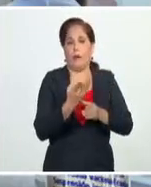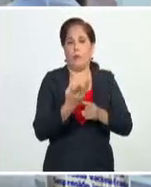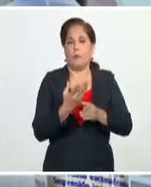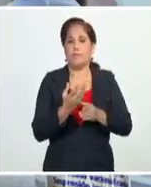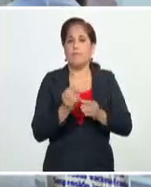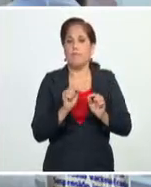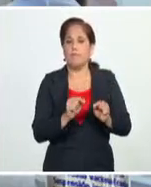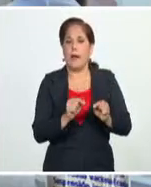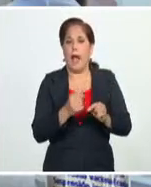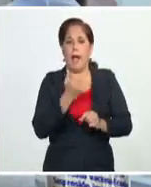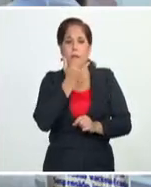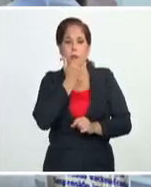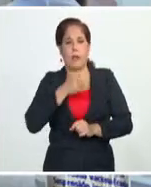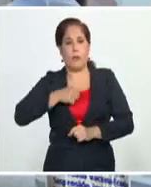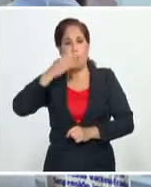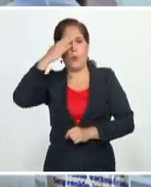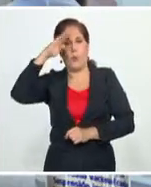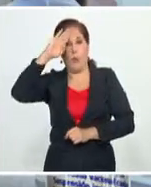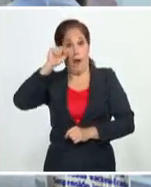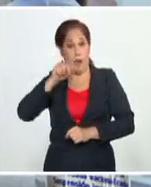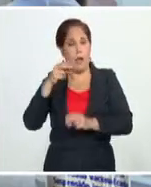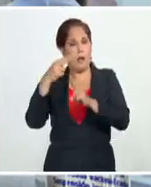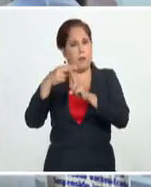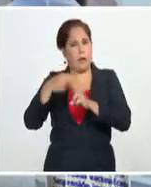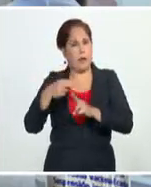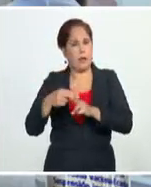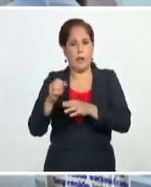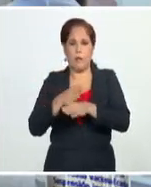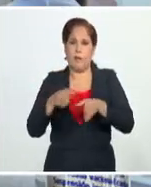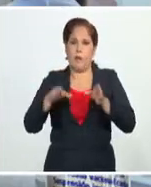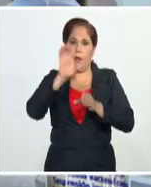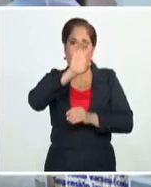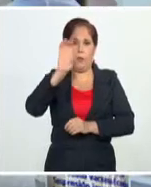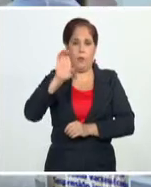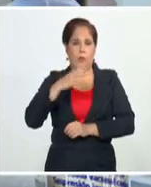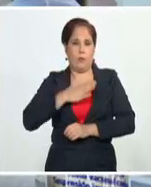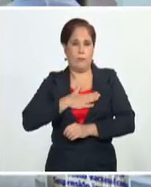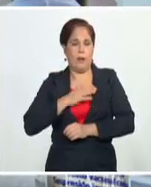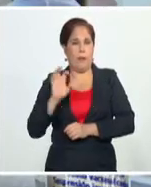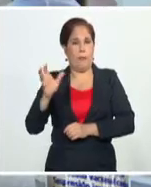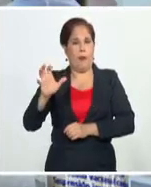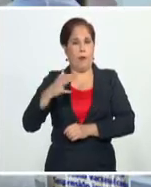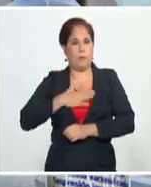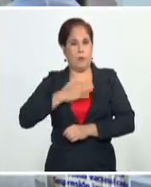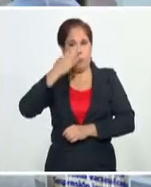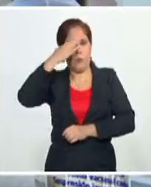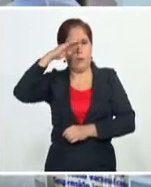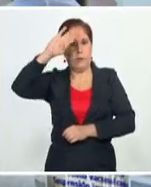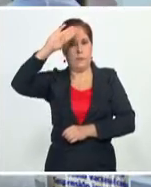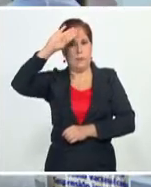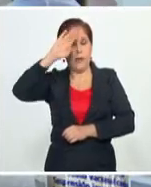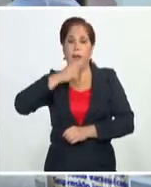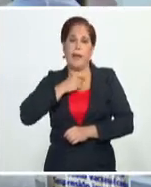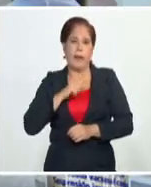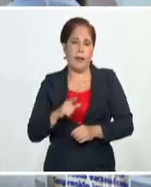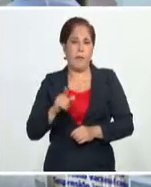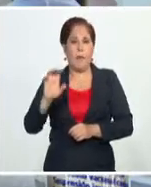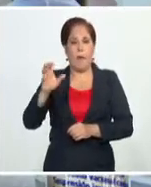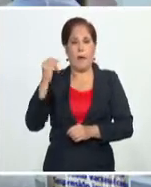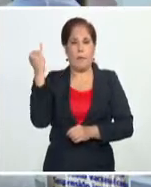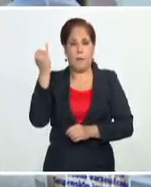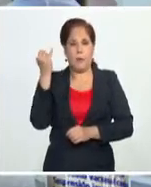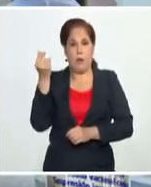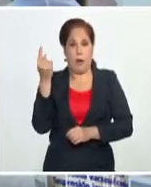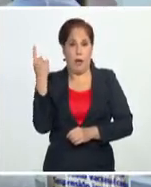en el cual se han incorporado varias instituciones financieras y bancarias cubanas como el banco financiero